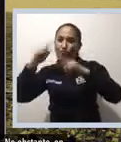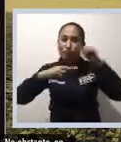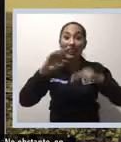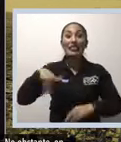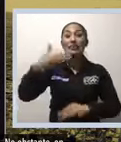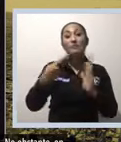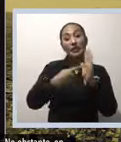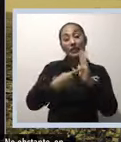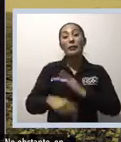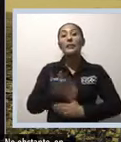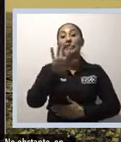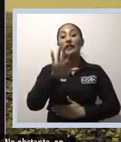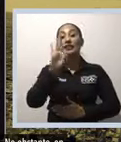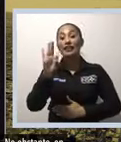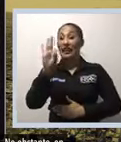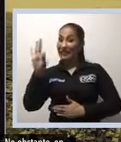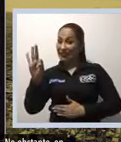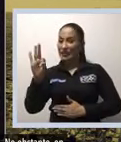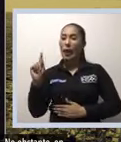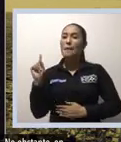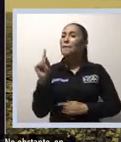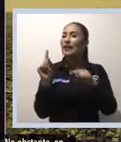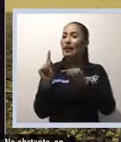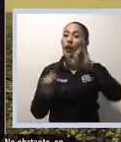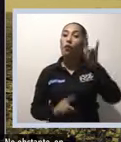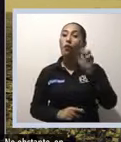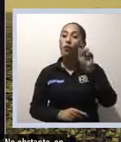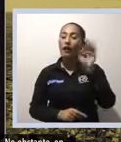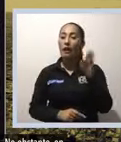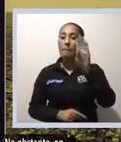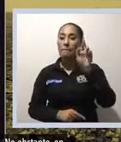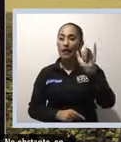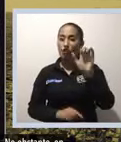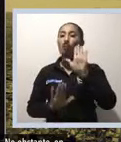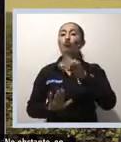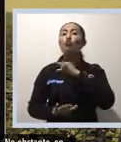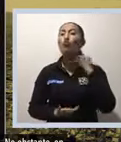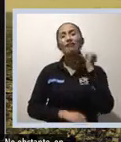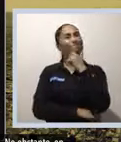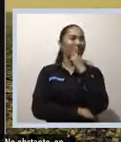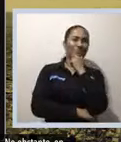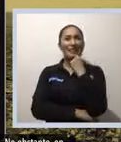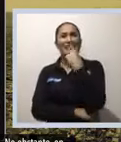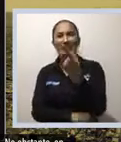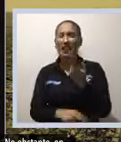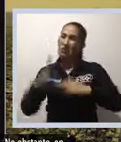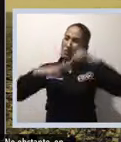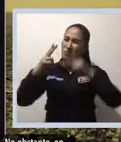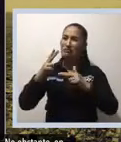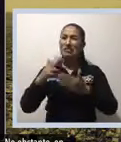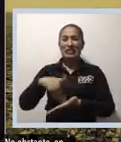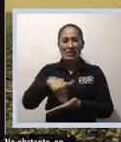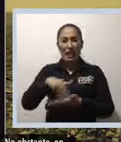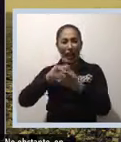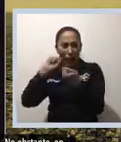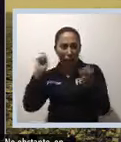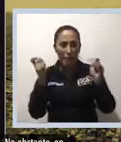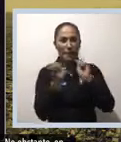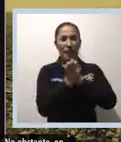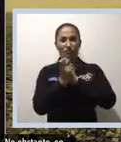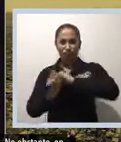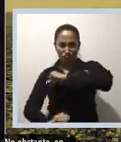Ese templo se comienza su construcción, de hecho se desploma. No obstante, en 1562 el Papa Pío VI